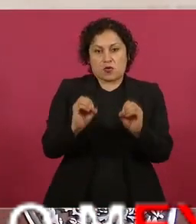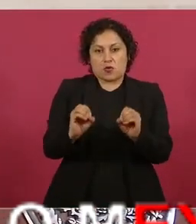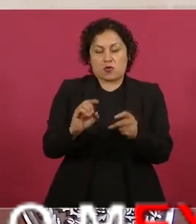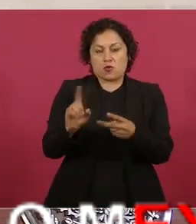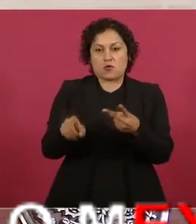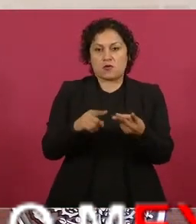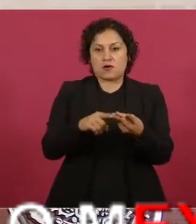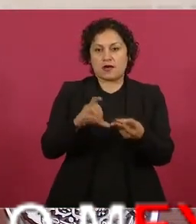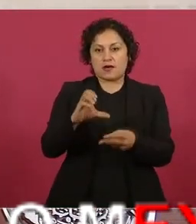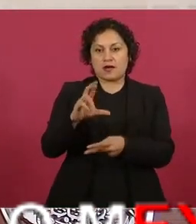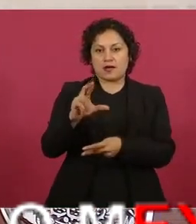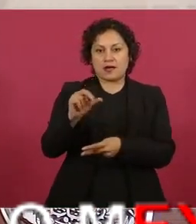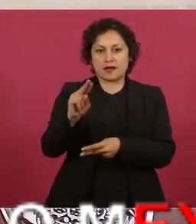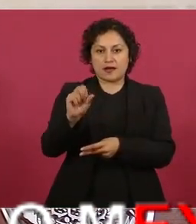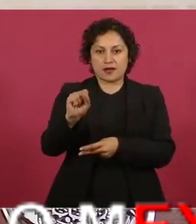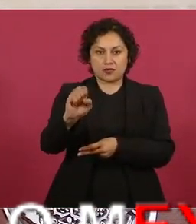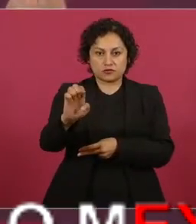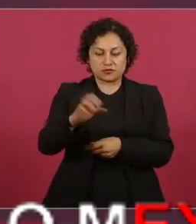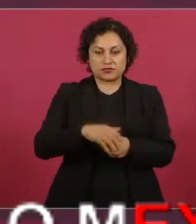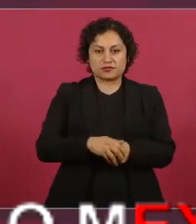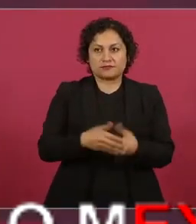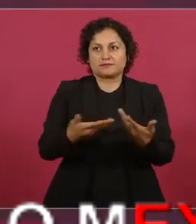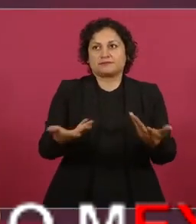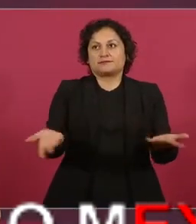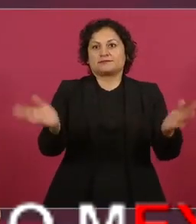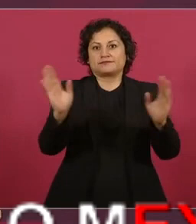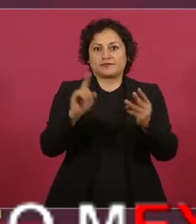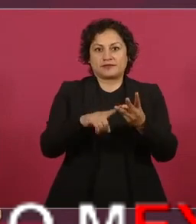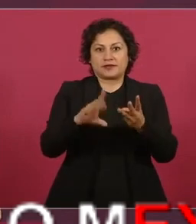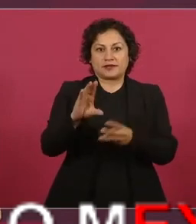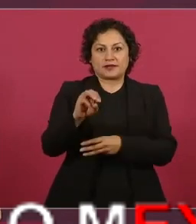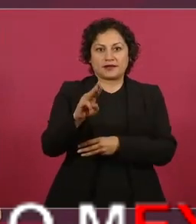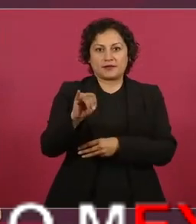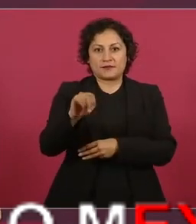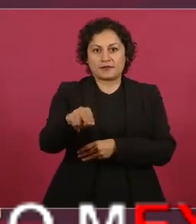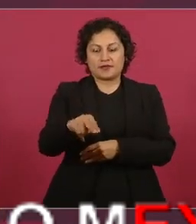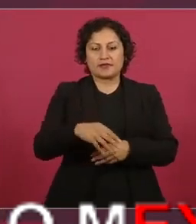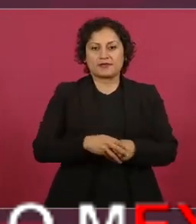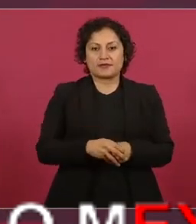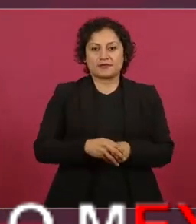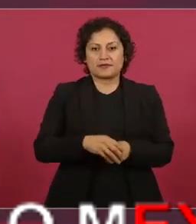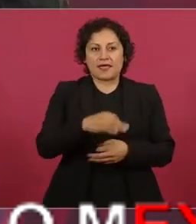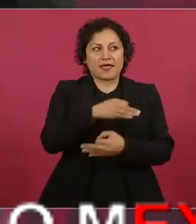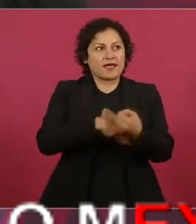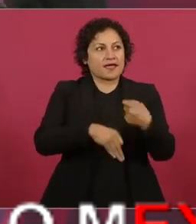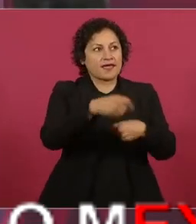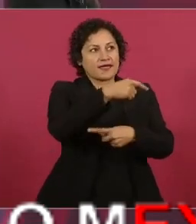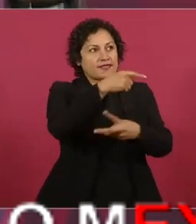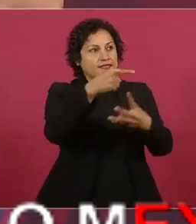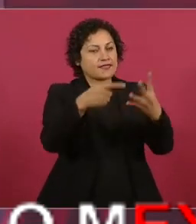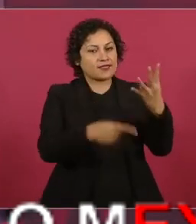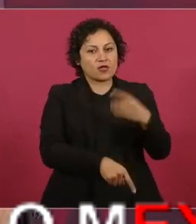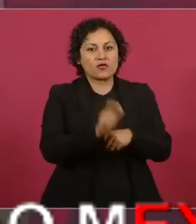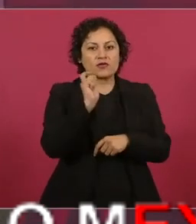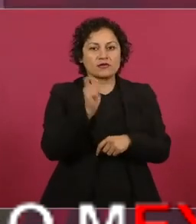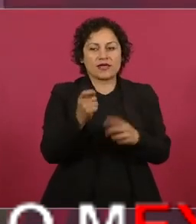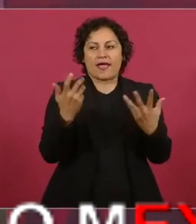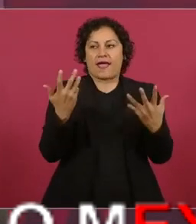a Aguilar Camín a todos todos todos todos